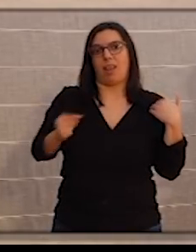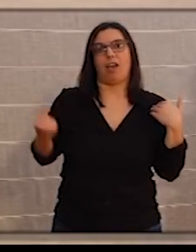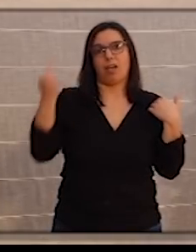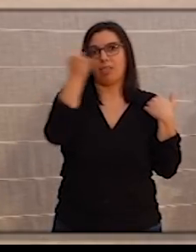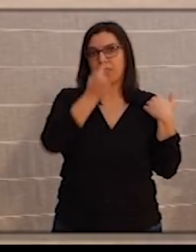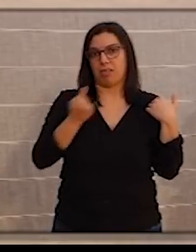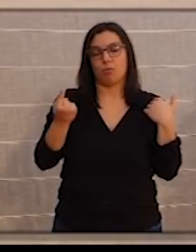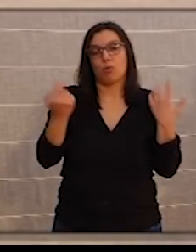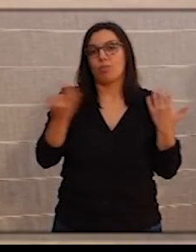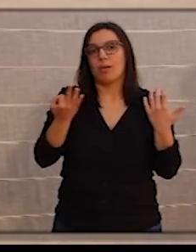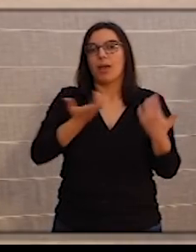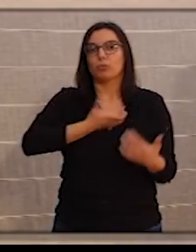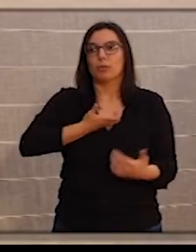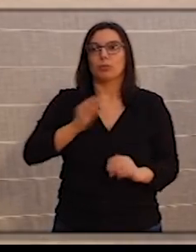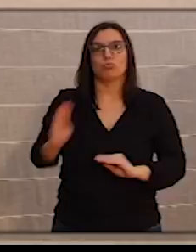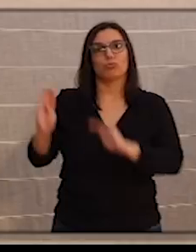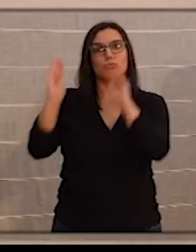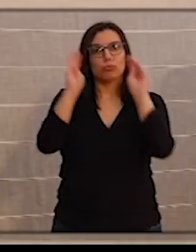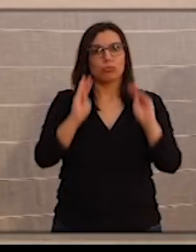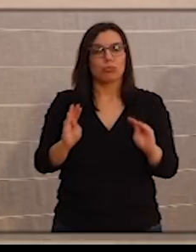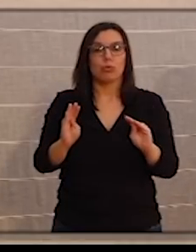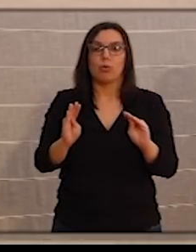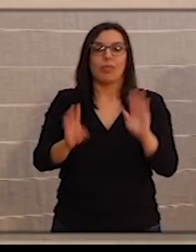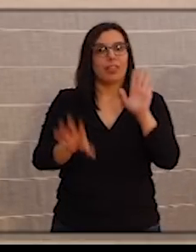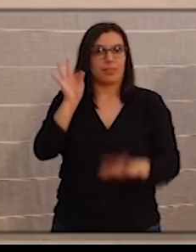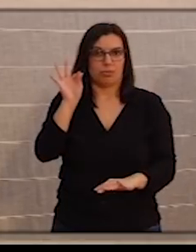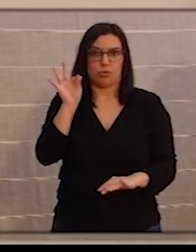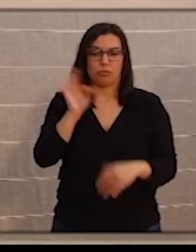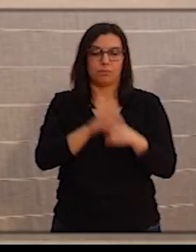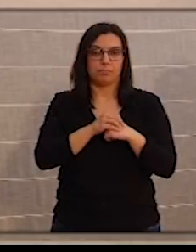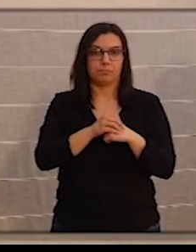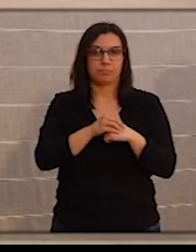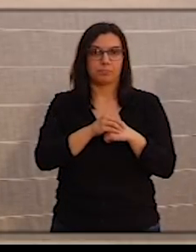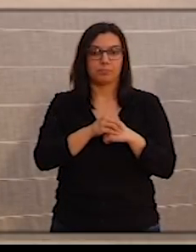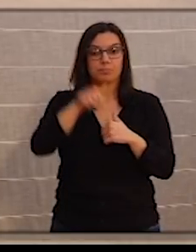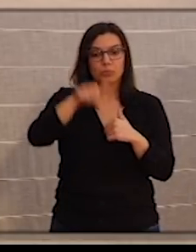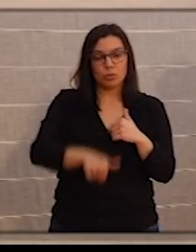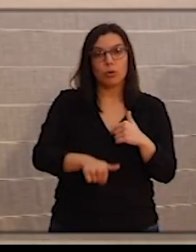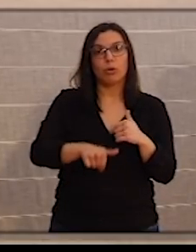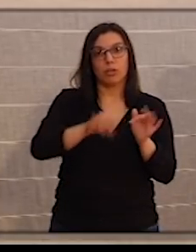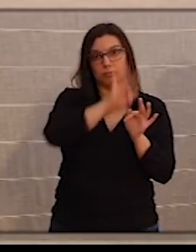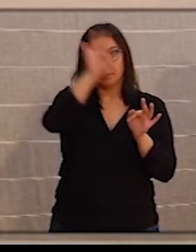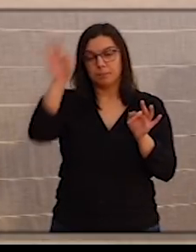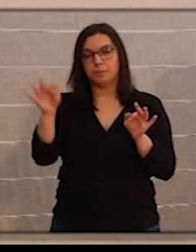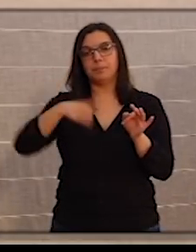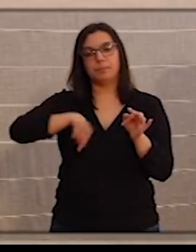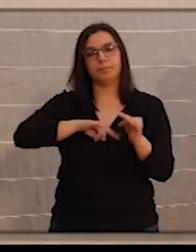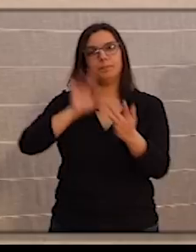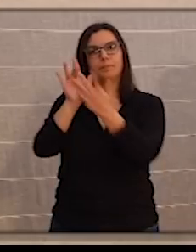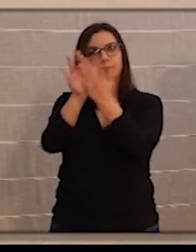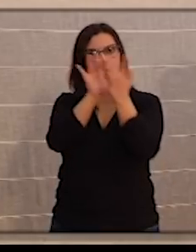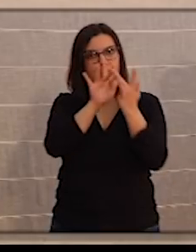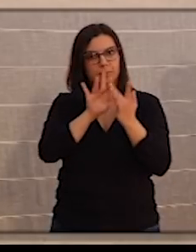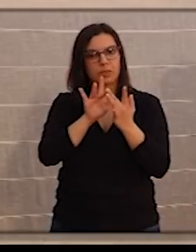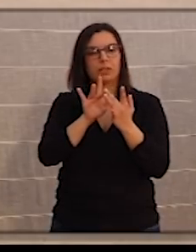Tienen que ser los ayuntamientos los que tomen la decisión. A lo largo del día de hoy nos pondremos en contacto